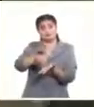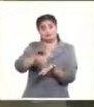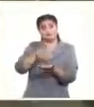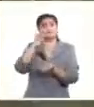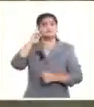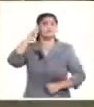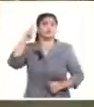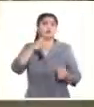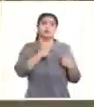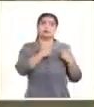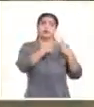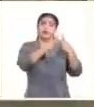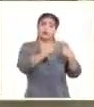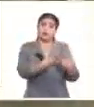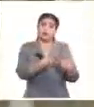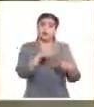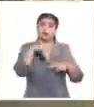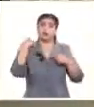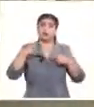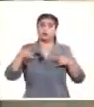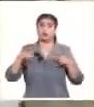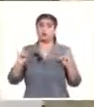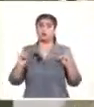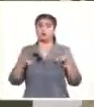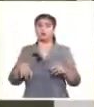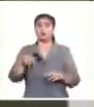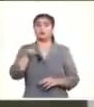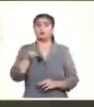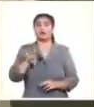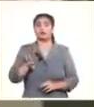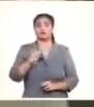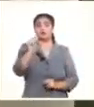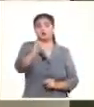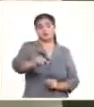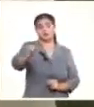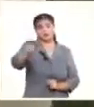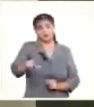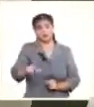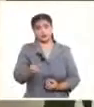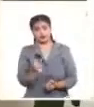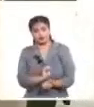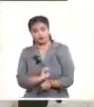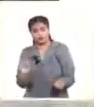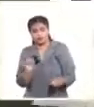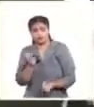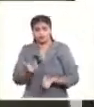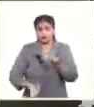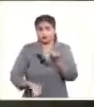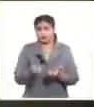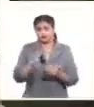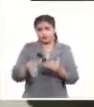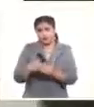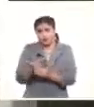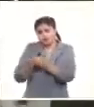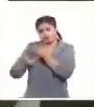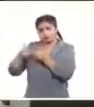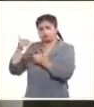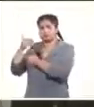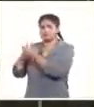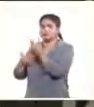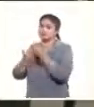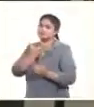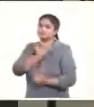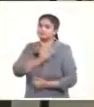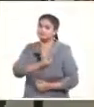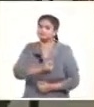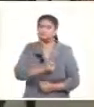rinde homenaje a los 14 caídos en este incendio que aconteció hace solo unos días en la ciudad de Matanzas y que estremeció